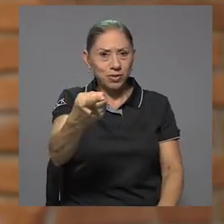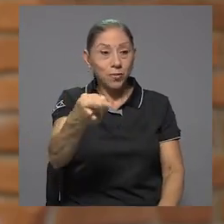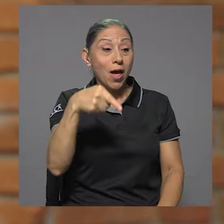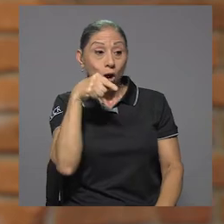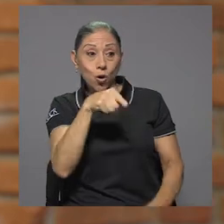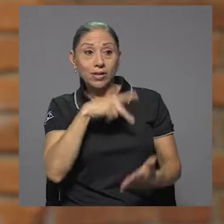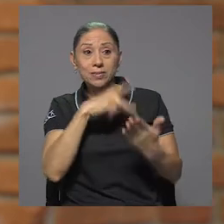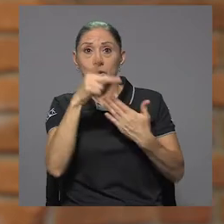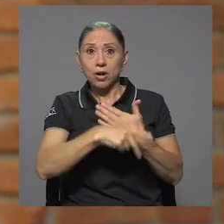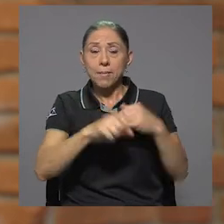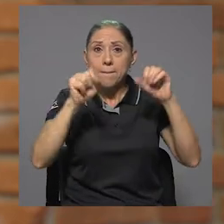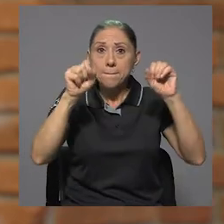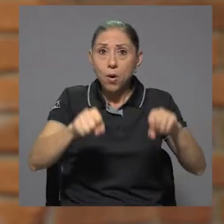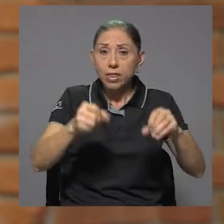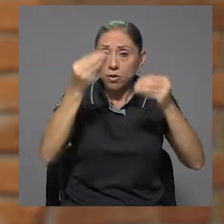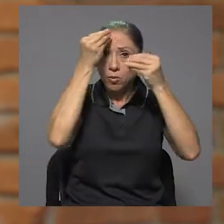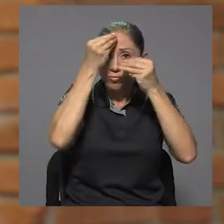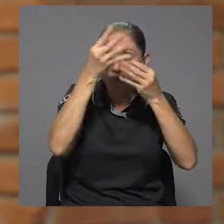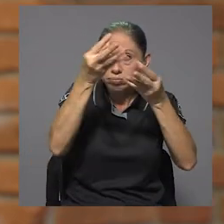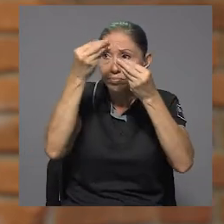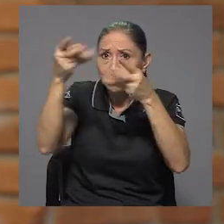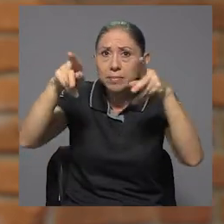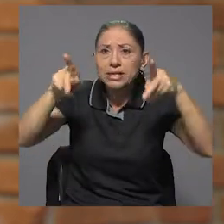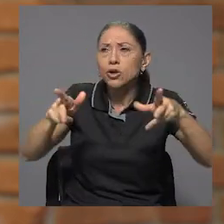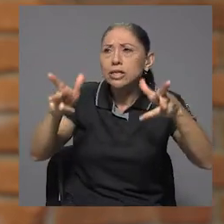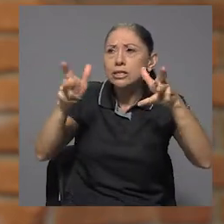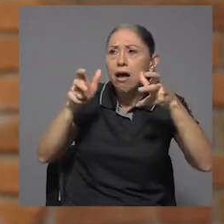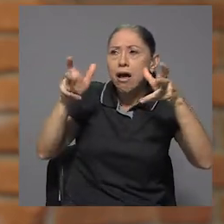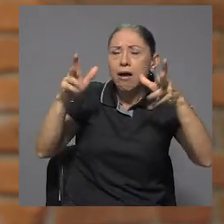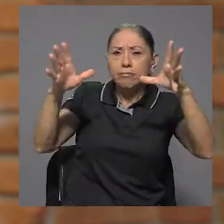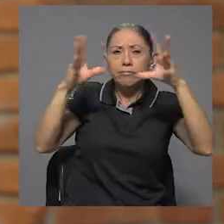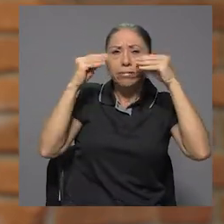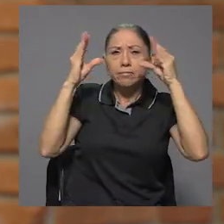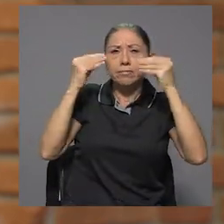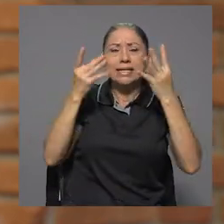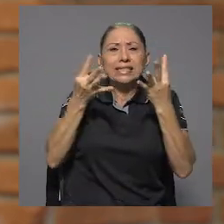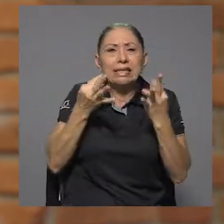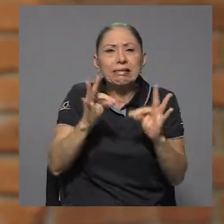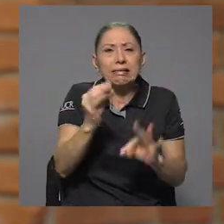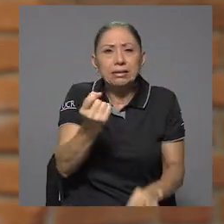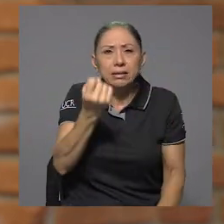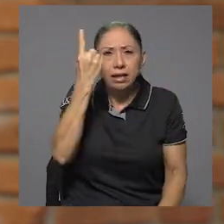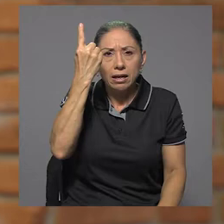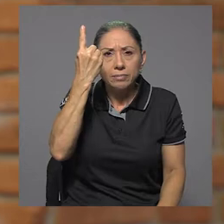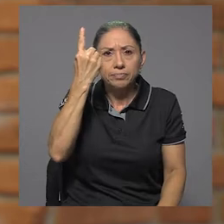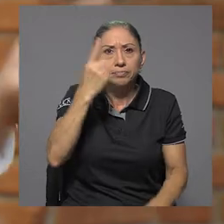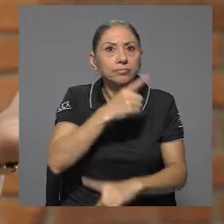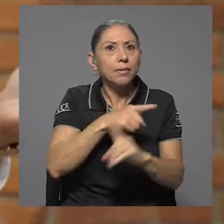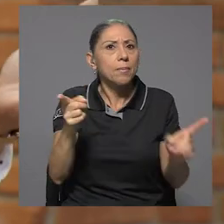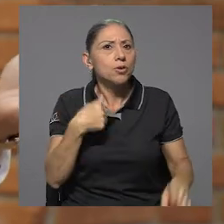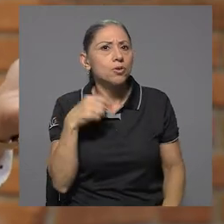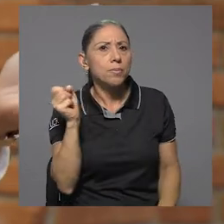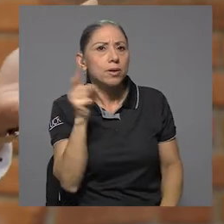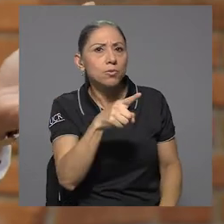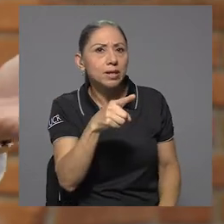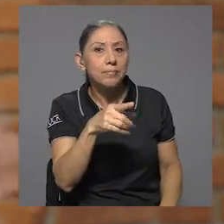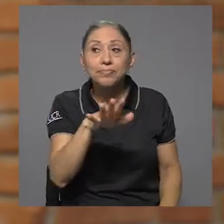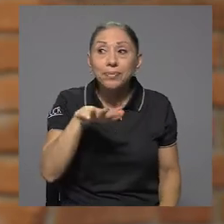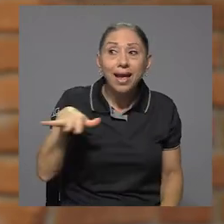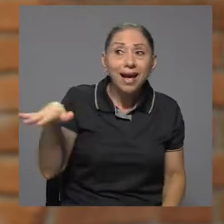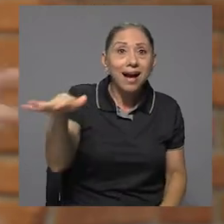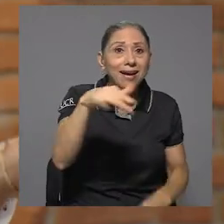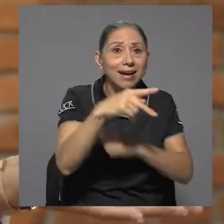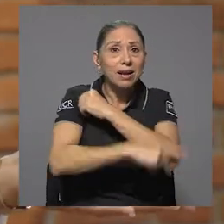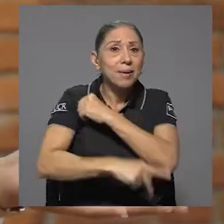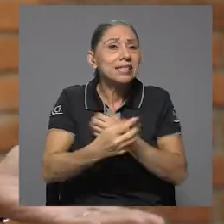informarse, para tratar de entender un poco, pero mi pregunta es, ya para terminar la entrevista, hay muchos espacios de opinión en el país,